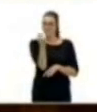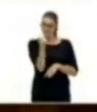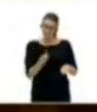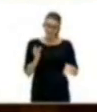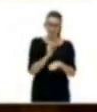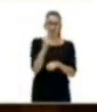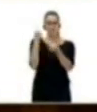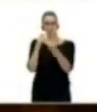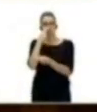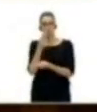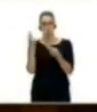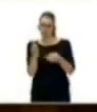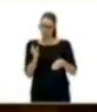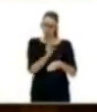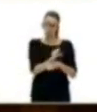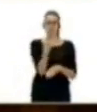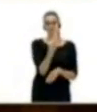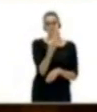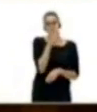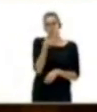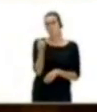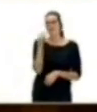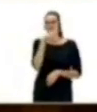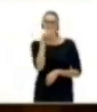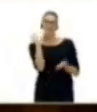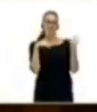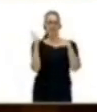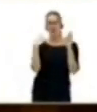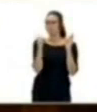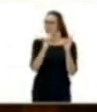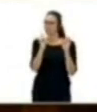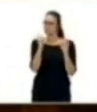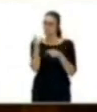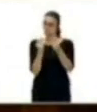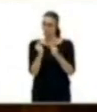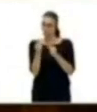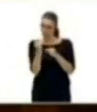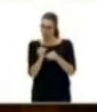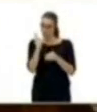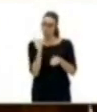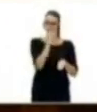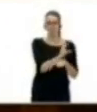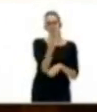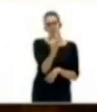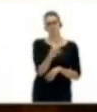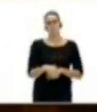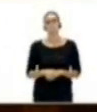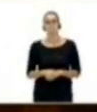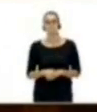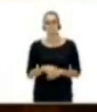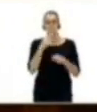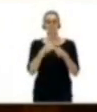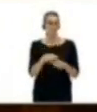presupuestos públicos. Por eso, menos palabras vacías y más presupuestos. Los datos son claros.